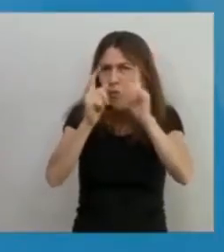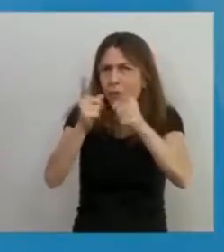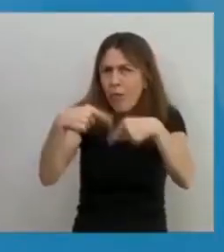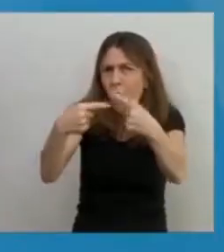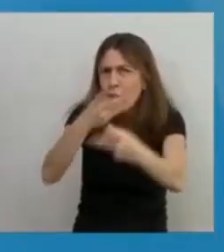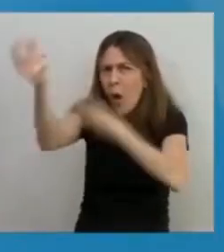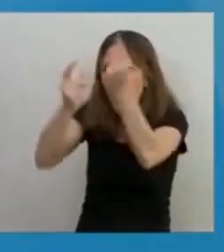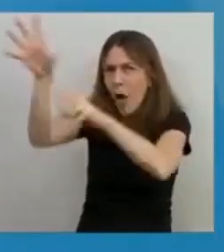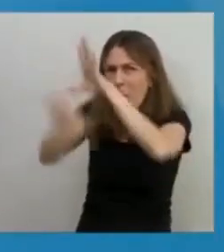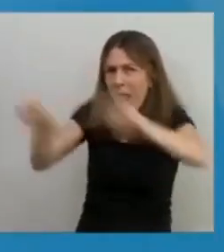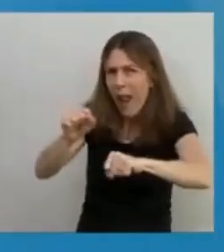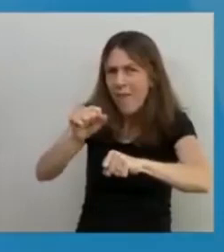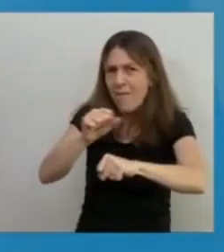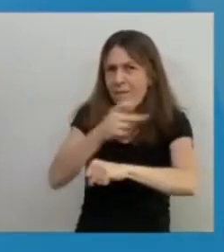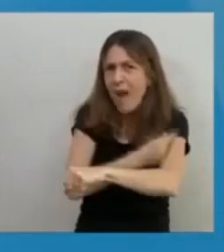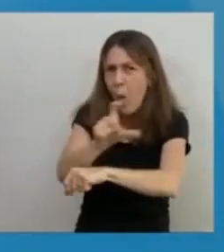vacunando a sus ciudadanos.